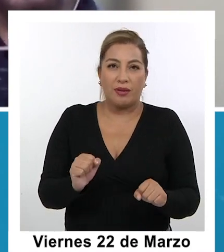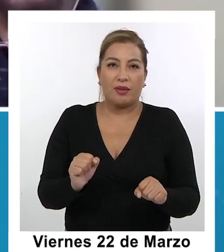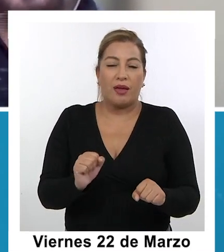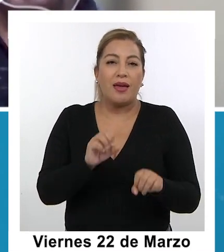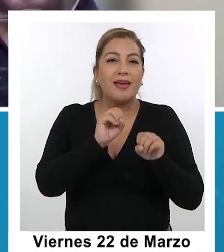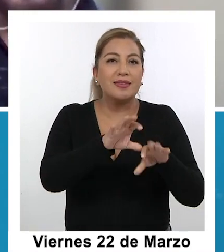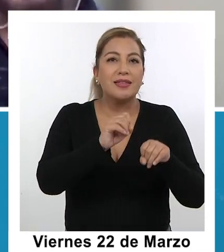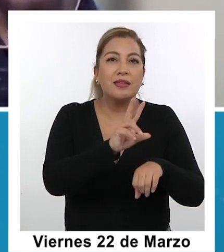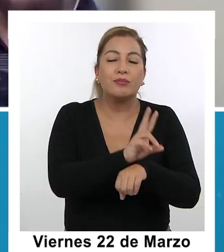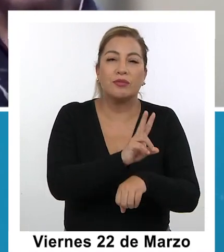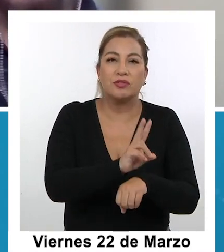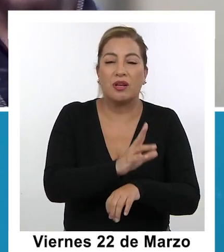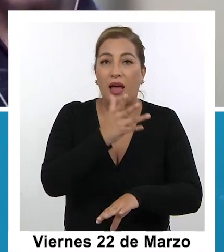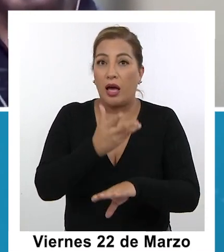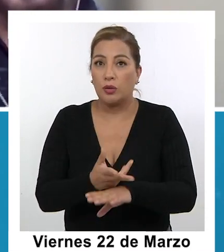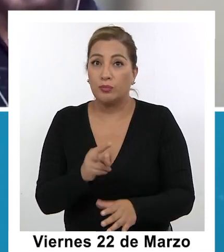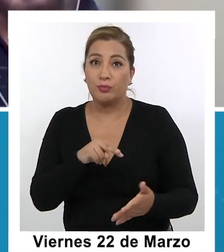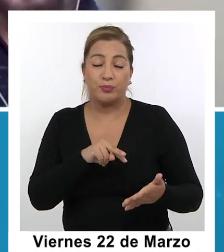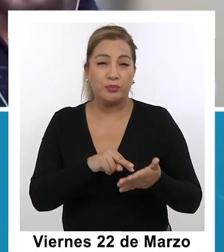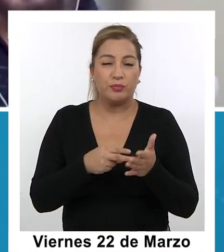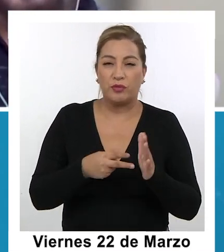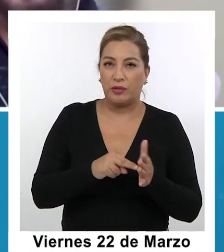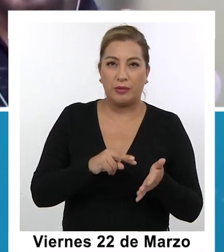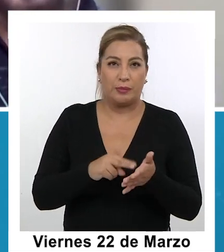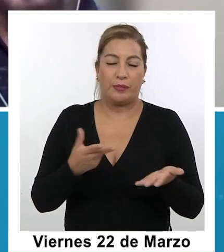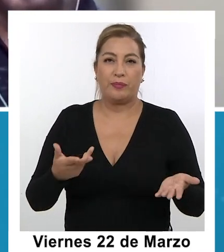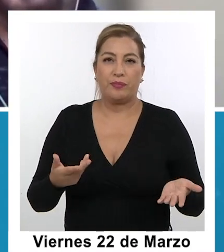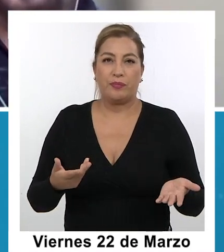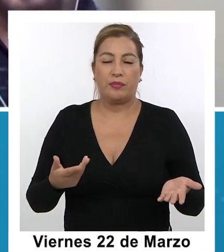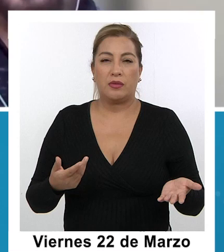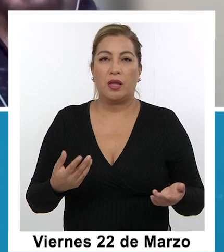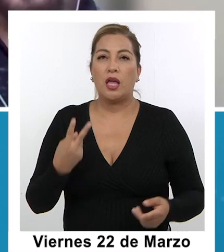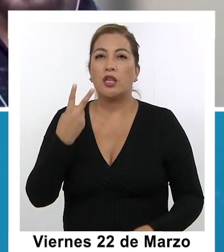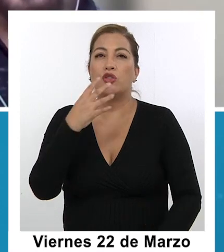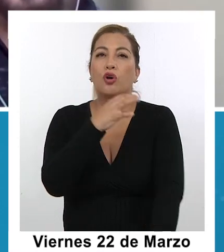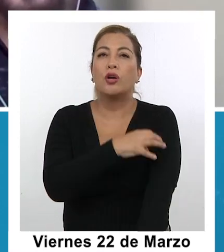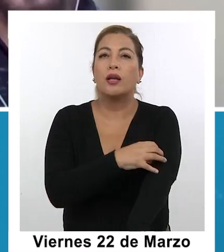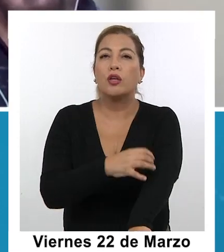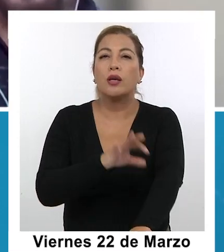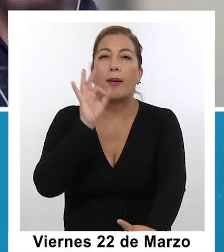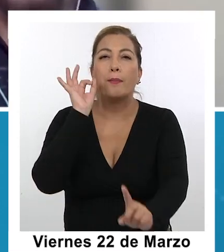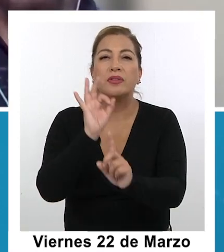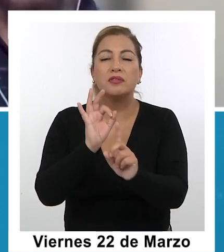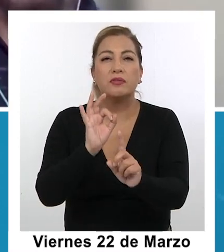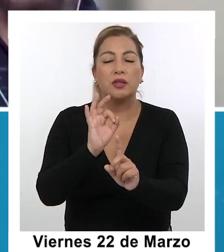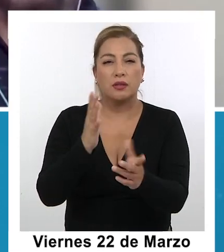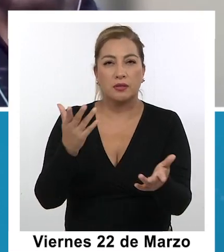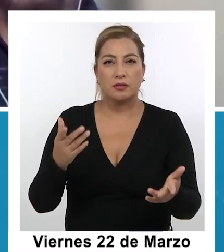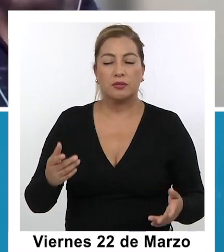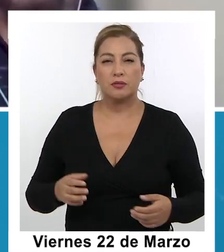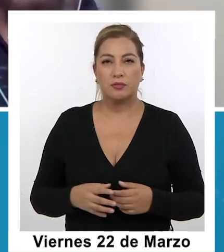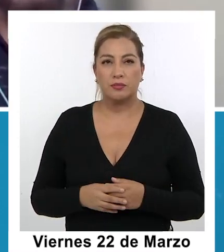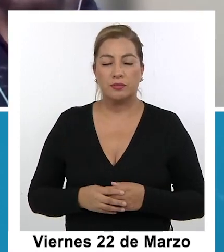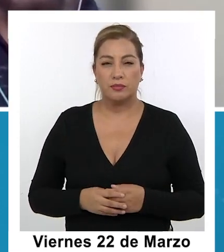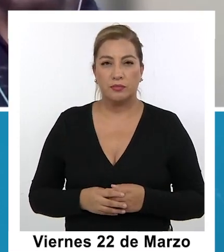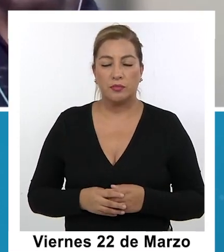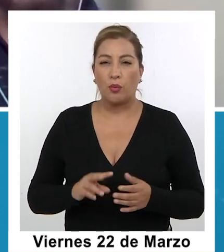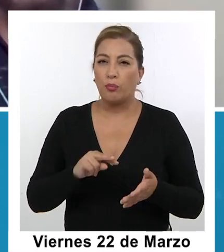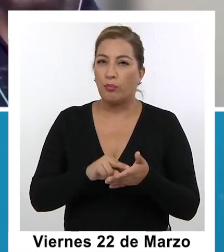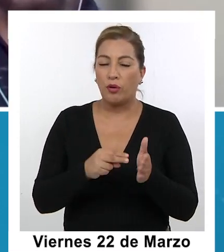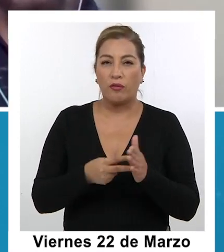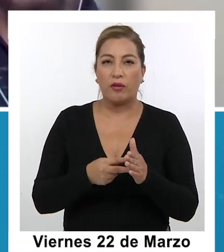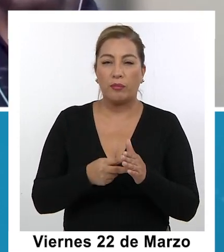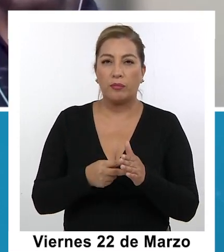profesores ¿Ya? Ya tenemos un problema y tenemos un problema en dos regiones más específicas ¿Ya? ¿Cuáles? Eh tenemos un